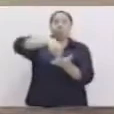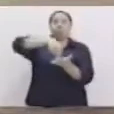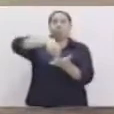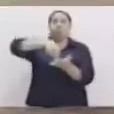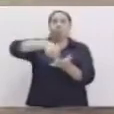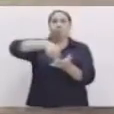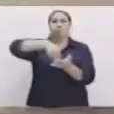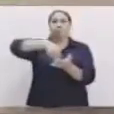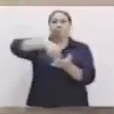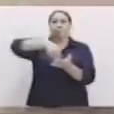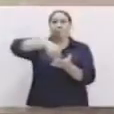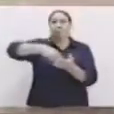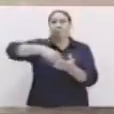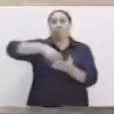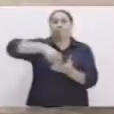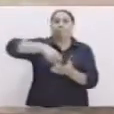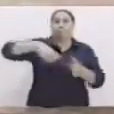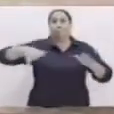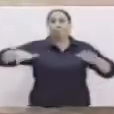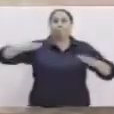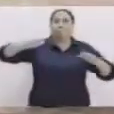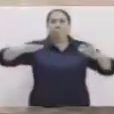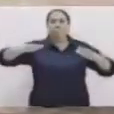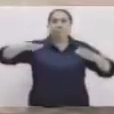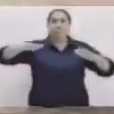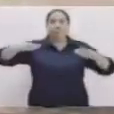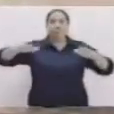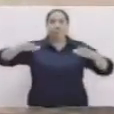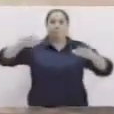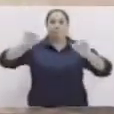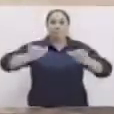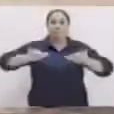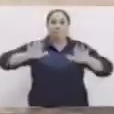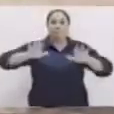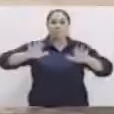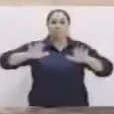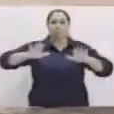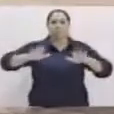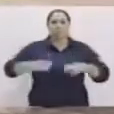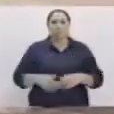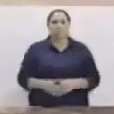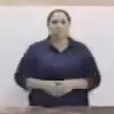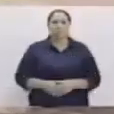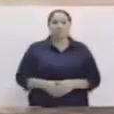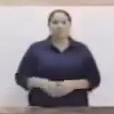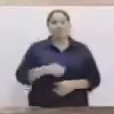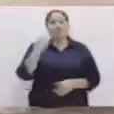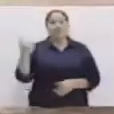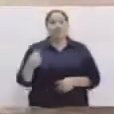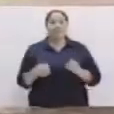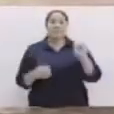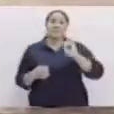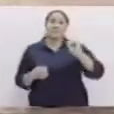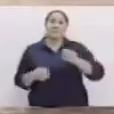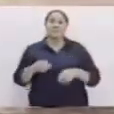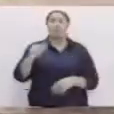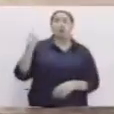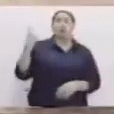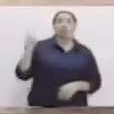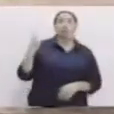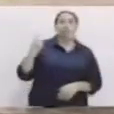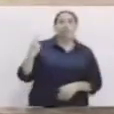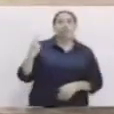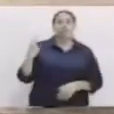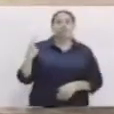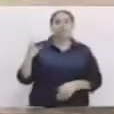sin moverte. Puedes hacer equilibrio con el pie izquierdo, con el pie derecho. Hacer